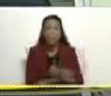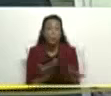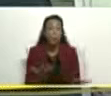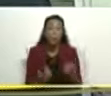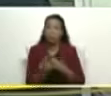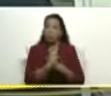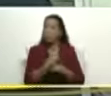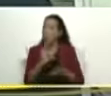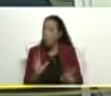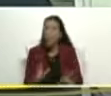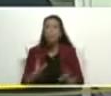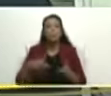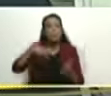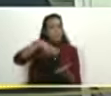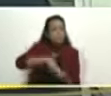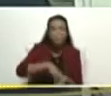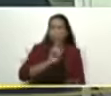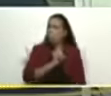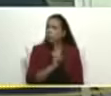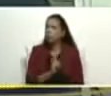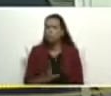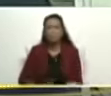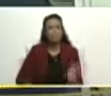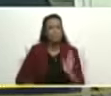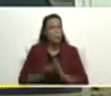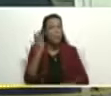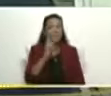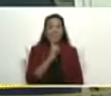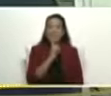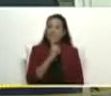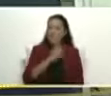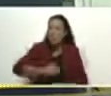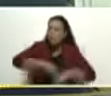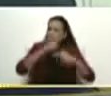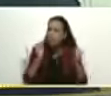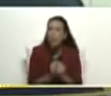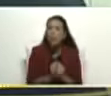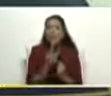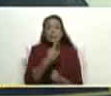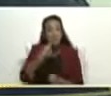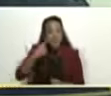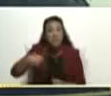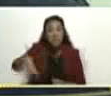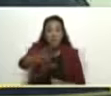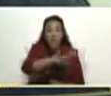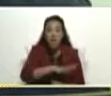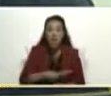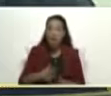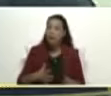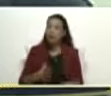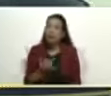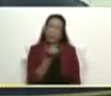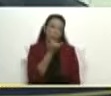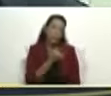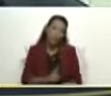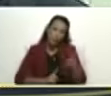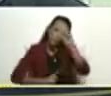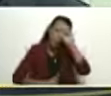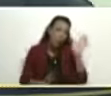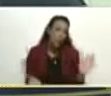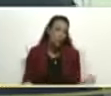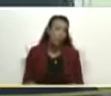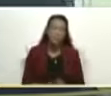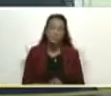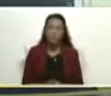aquí estamos los que nos levantamos de las más difíciles batallas y a decirle al pueblo y decirle a usted que no los voy a defraudar presidente bueno que Dios te